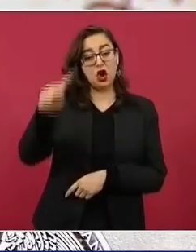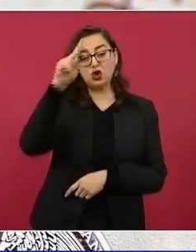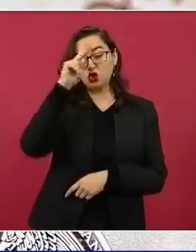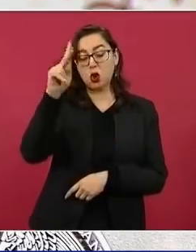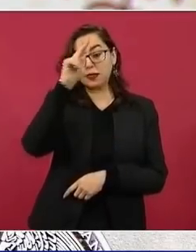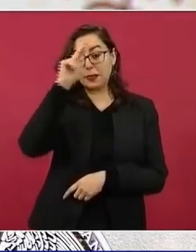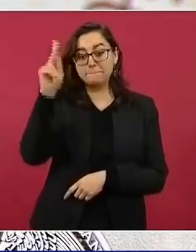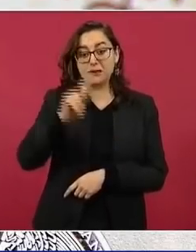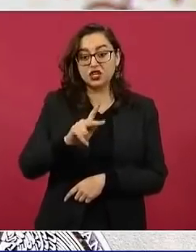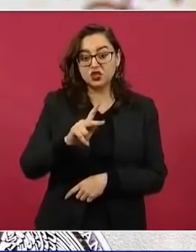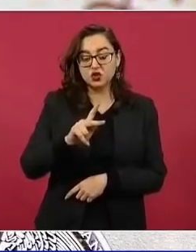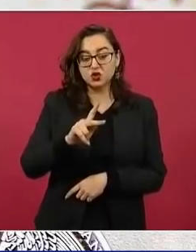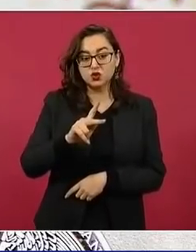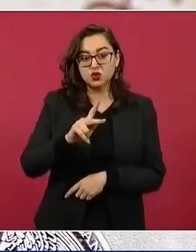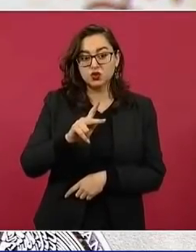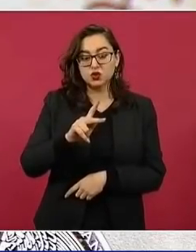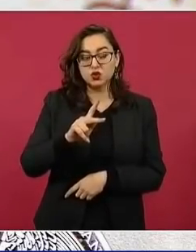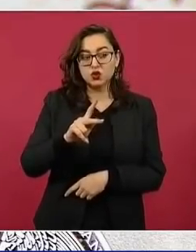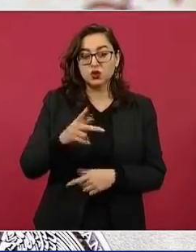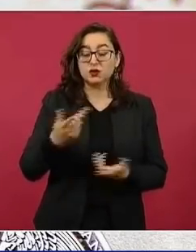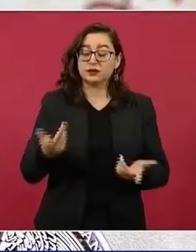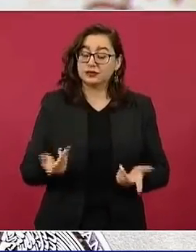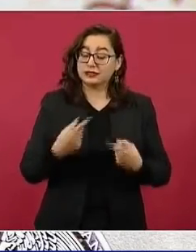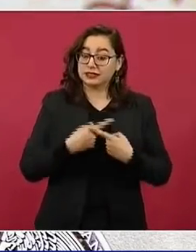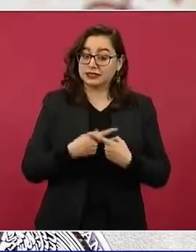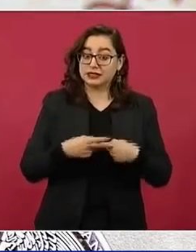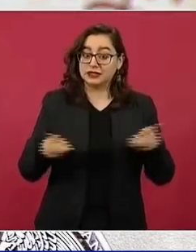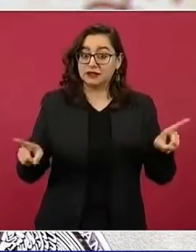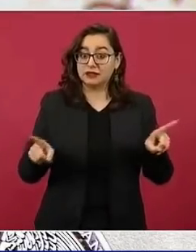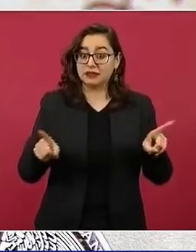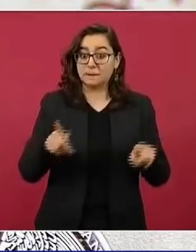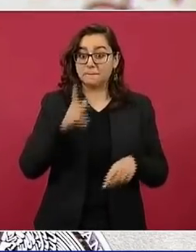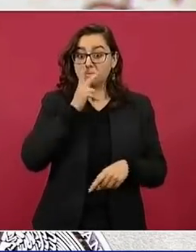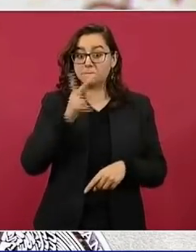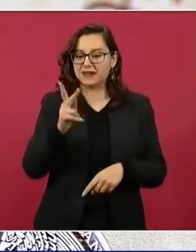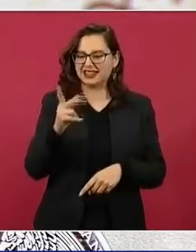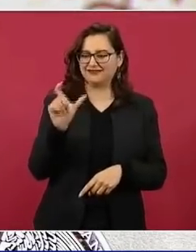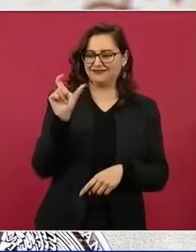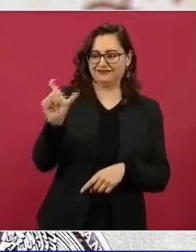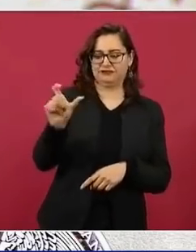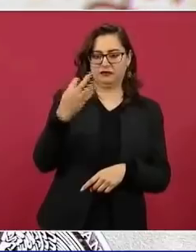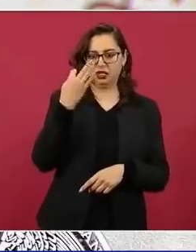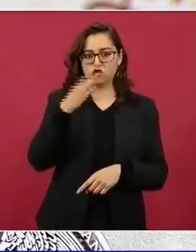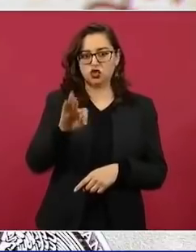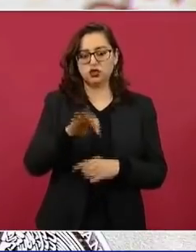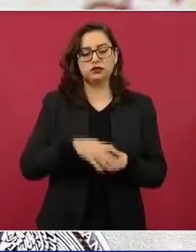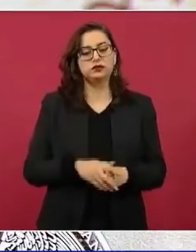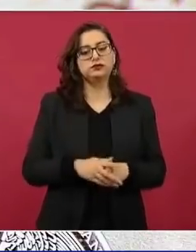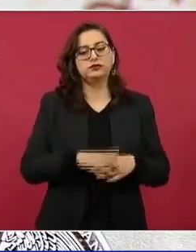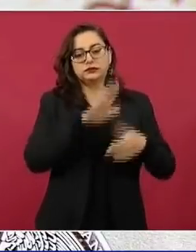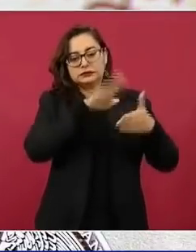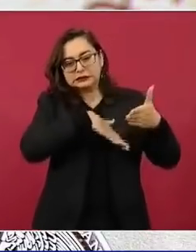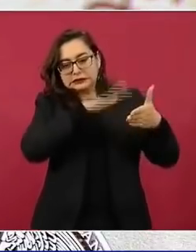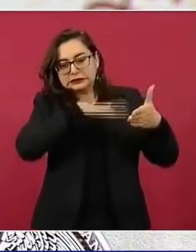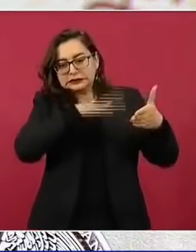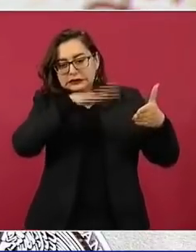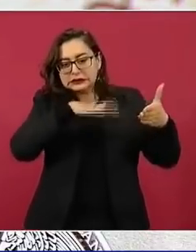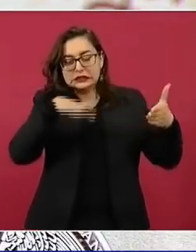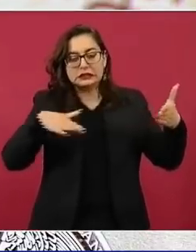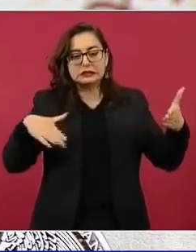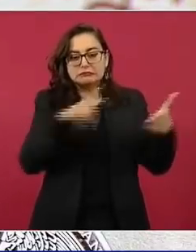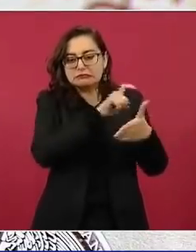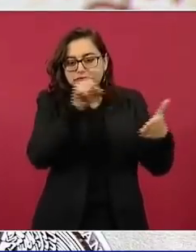y la palabra esta que está en mayúsculas, pintaron el Palacio Postal con pintura vinílica,